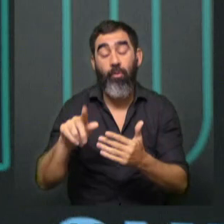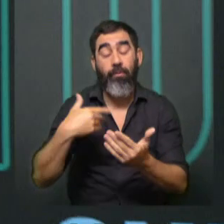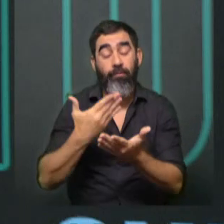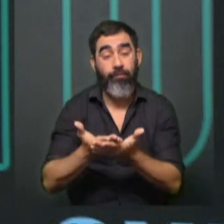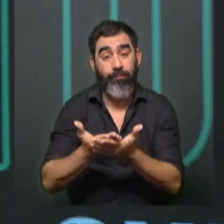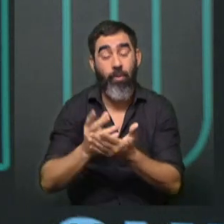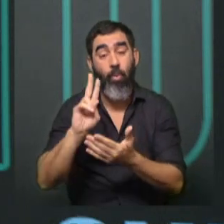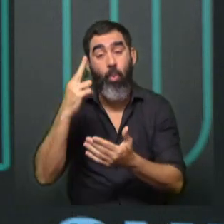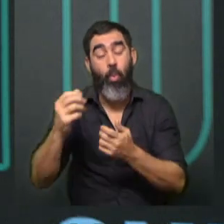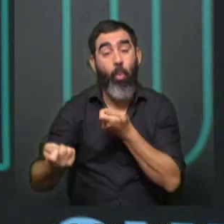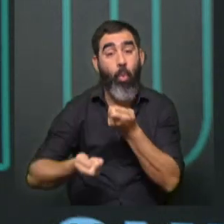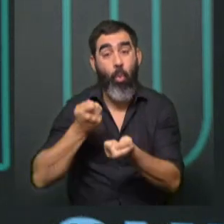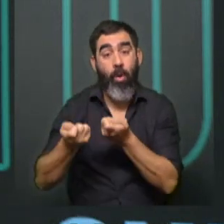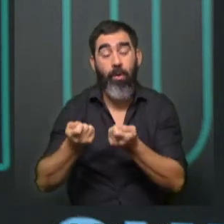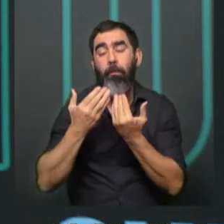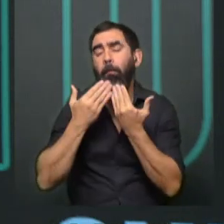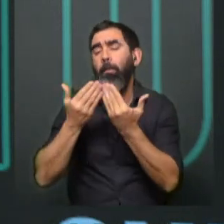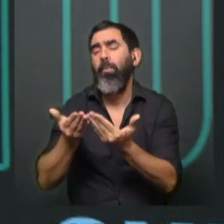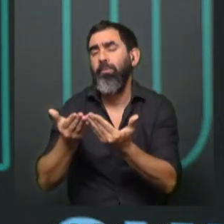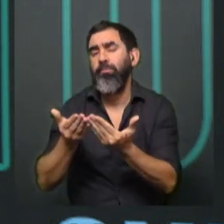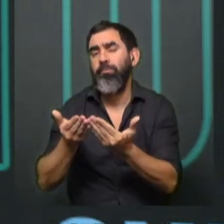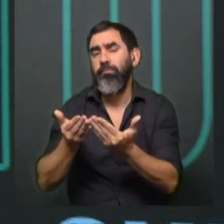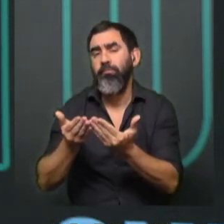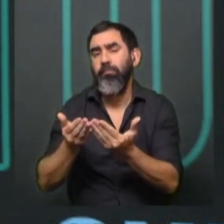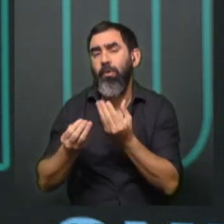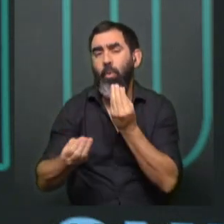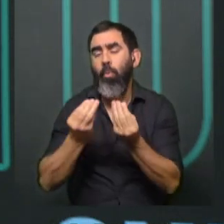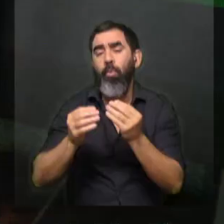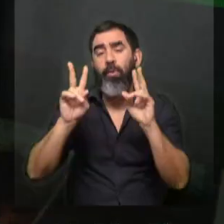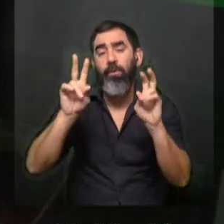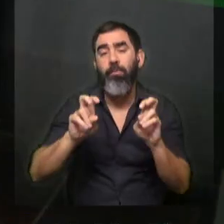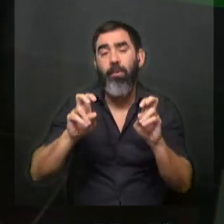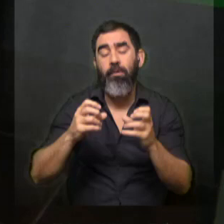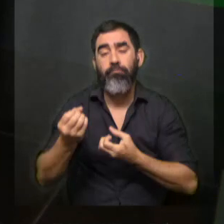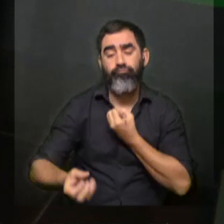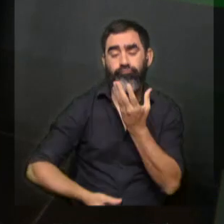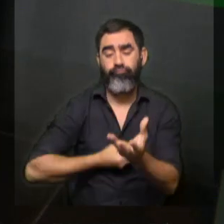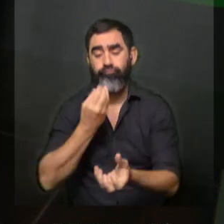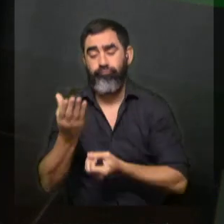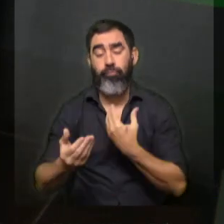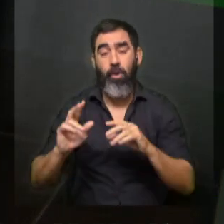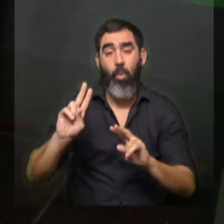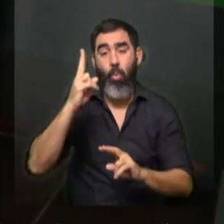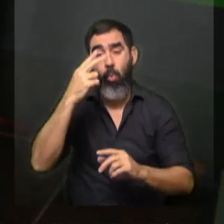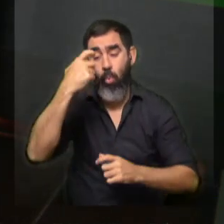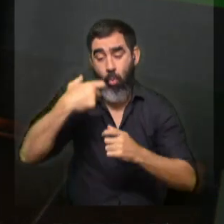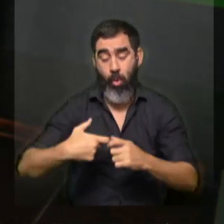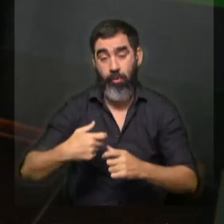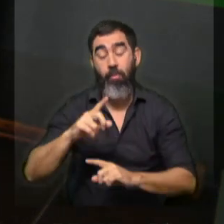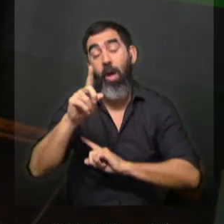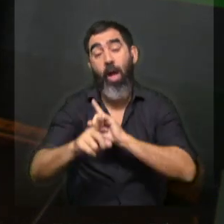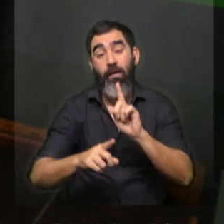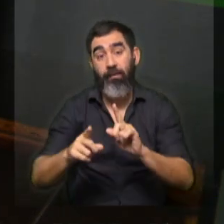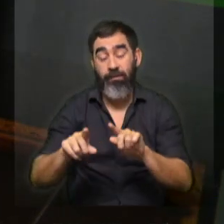Uruguay y la danza. Les pregunté, bueno, justamente, ¿cómo ven el tema de la expresión corporal a través de la danza de los uruguayos? Porque muchas veces,